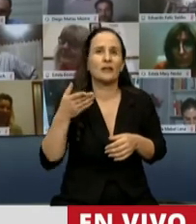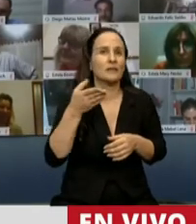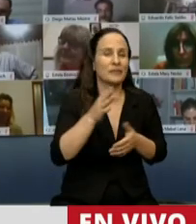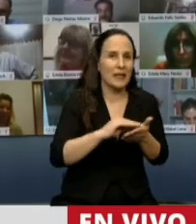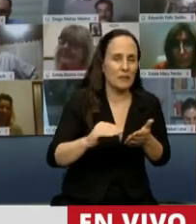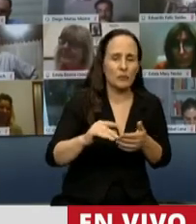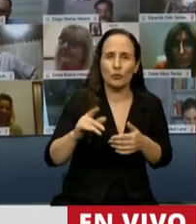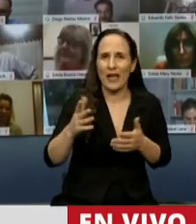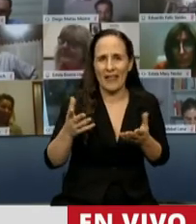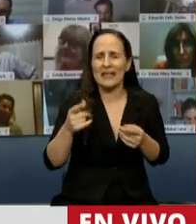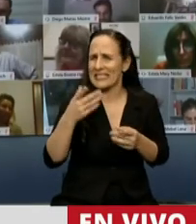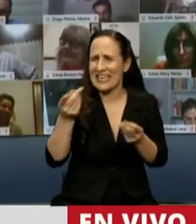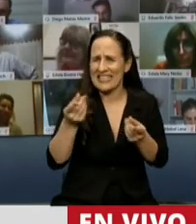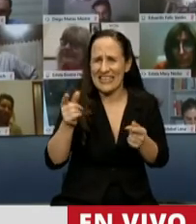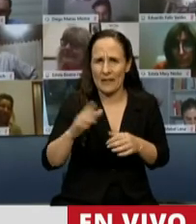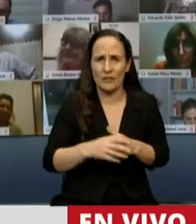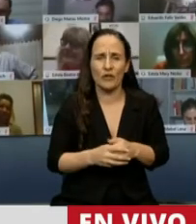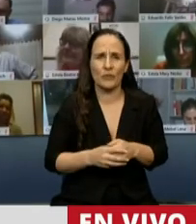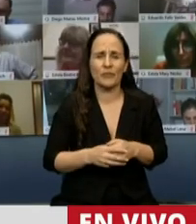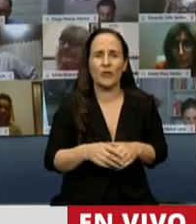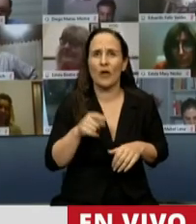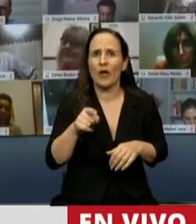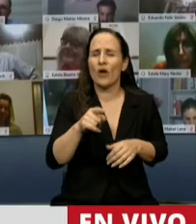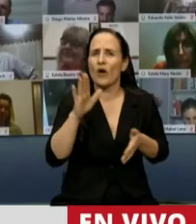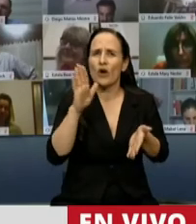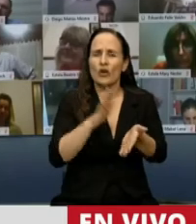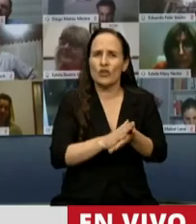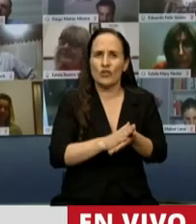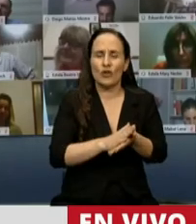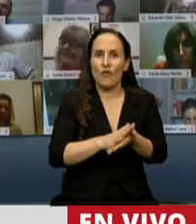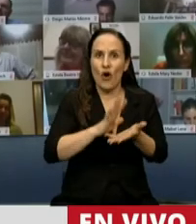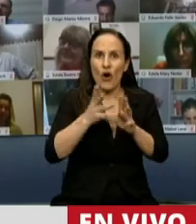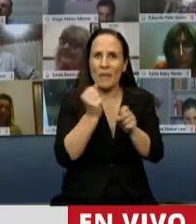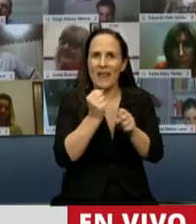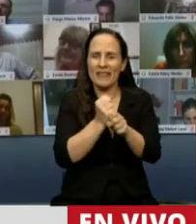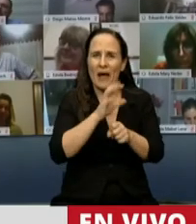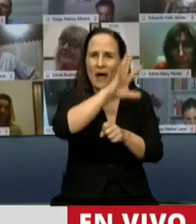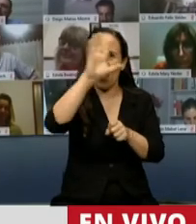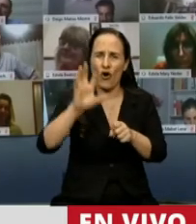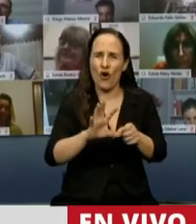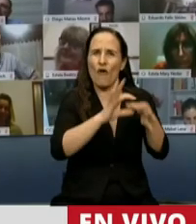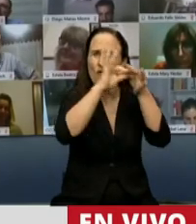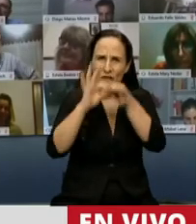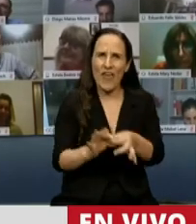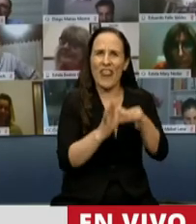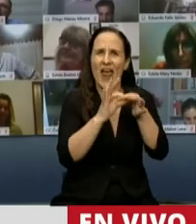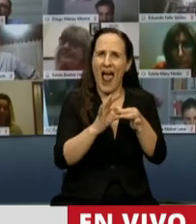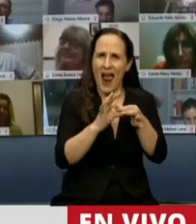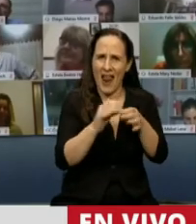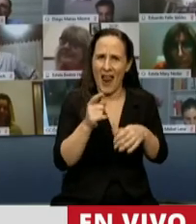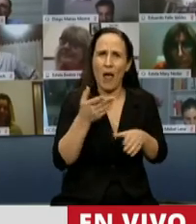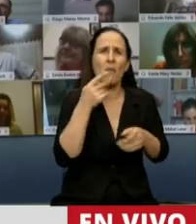absolutamente federal, ya termino, ya termino, con un carácter absolutamente federal, donde se les pregunta a los gobiernos